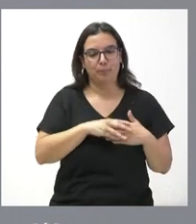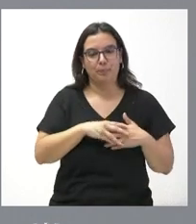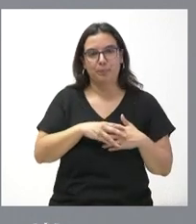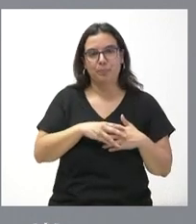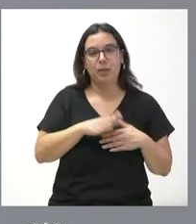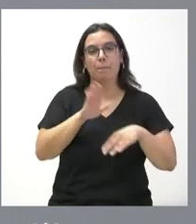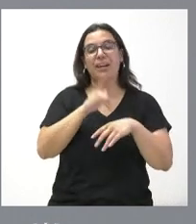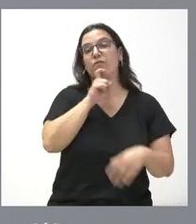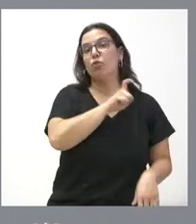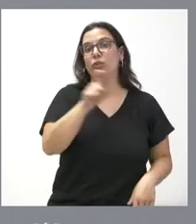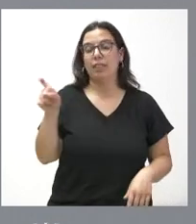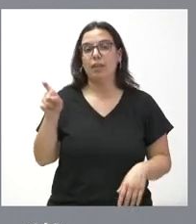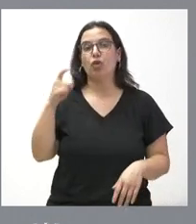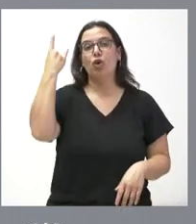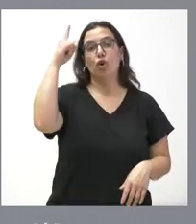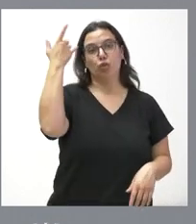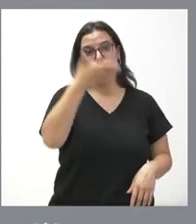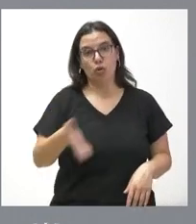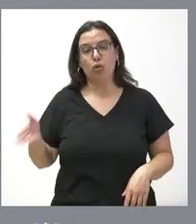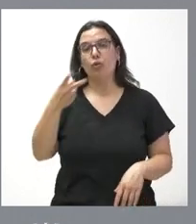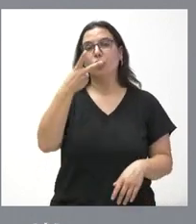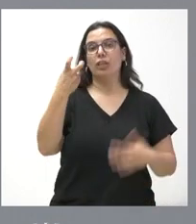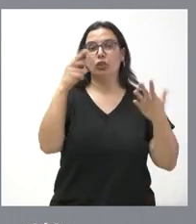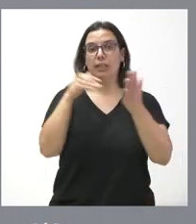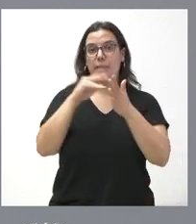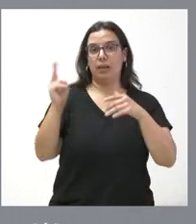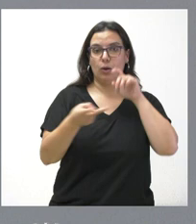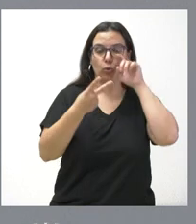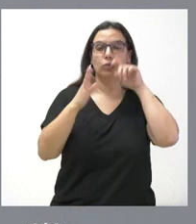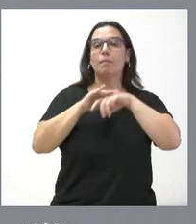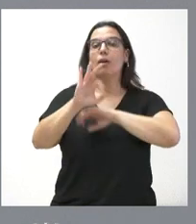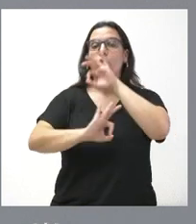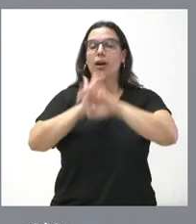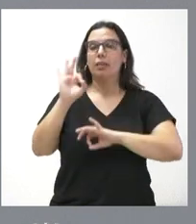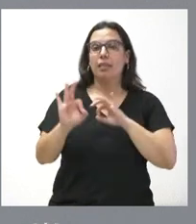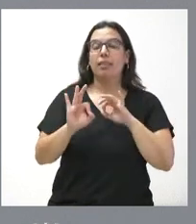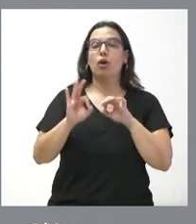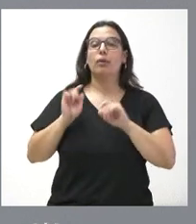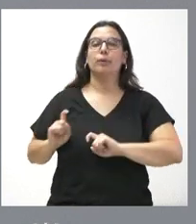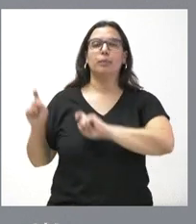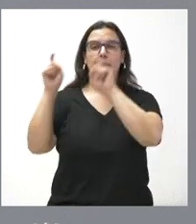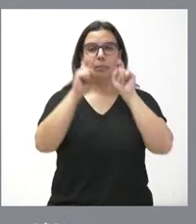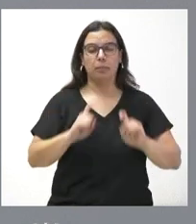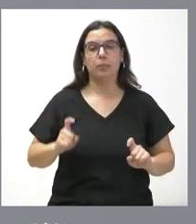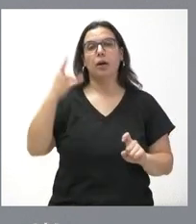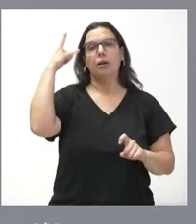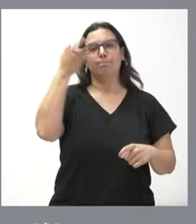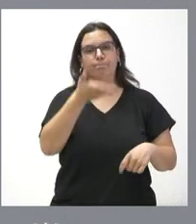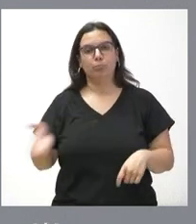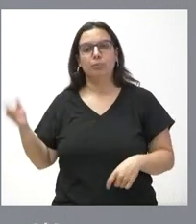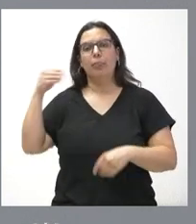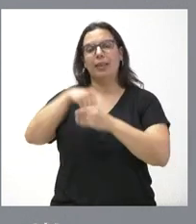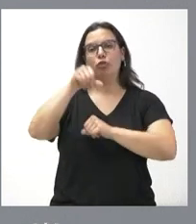Para la Fundación Toro de Lidia, en este caso, 260.000 euros para la organización del circuito de novilladas de este año dentro de la Liga